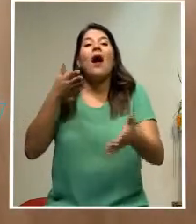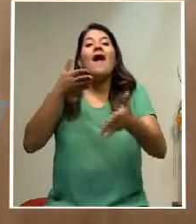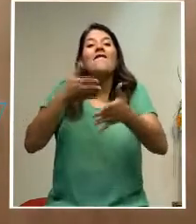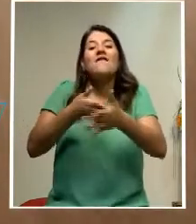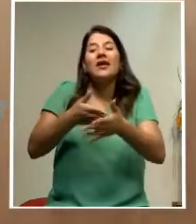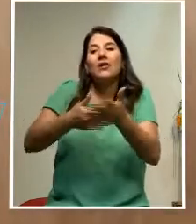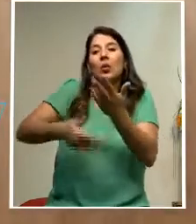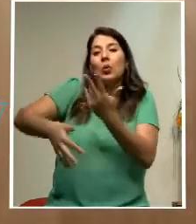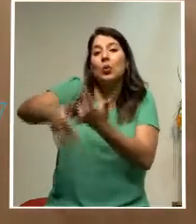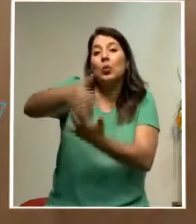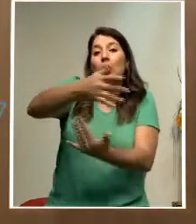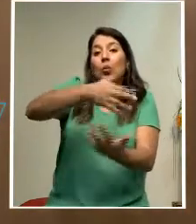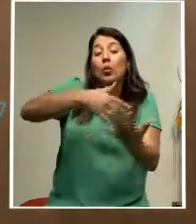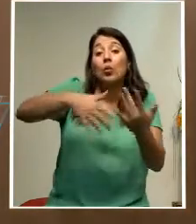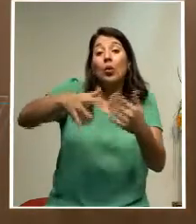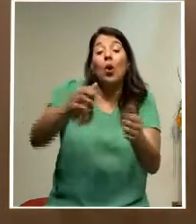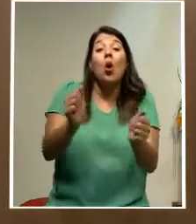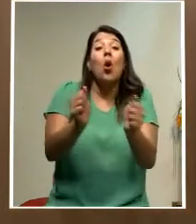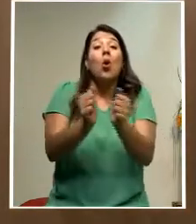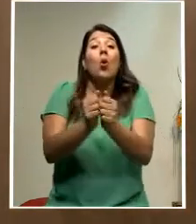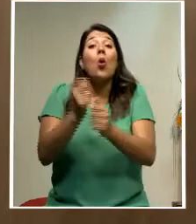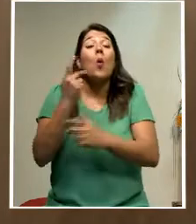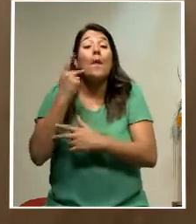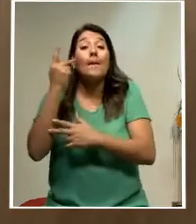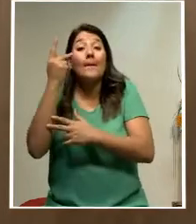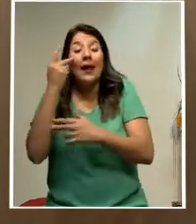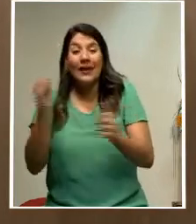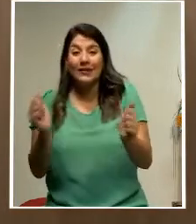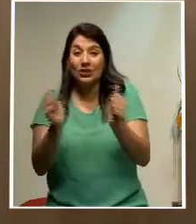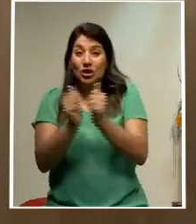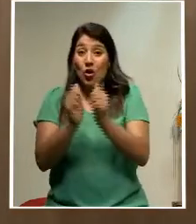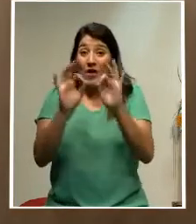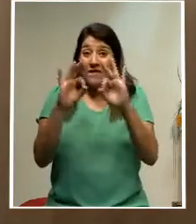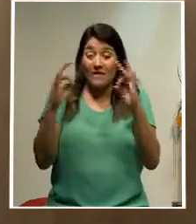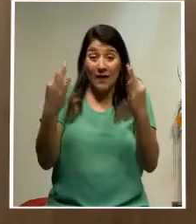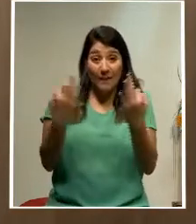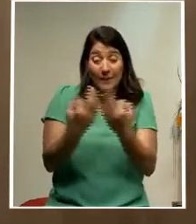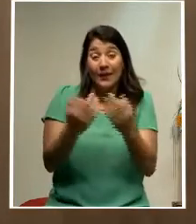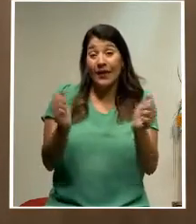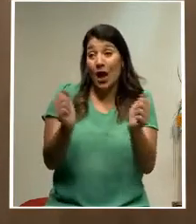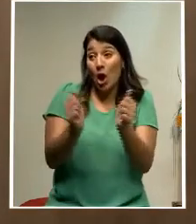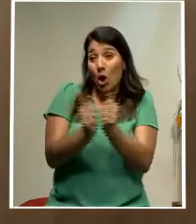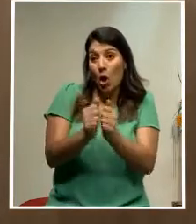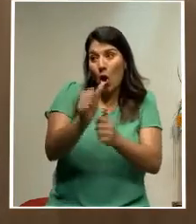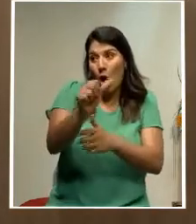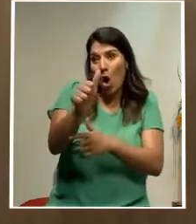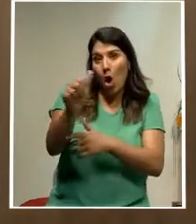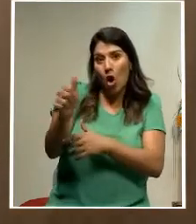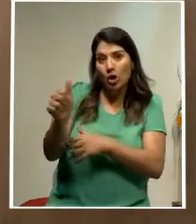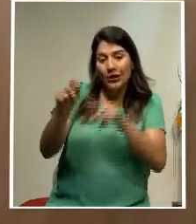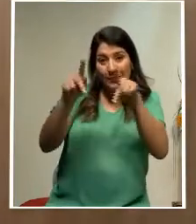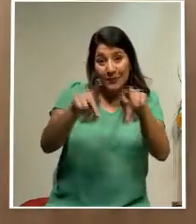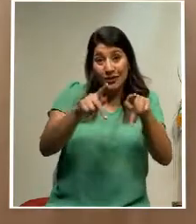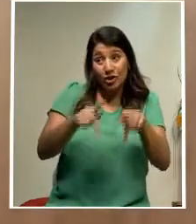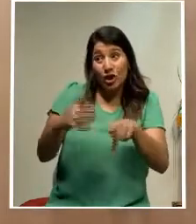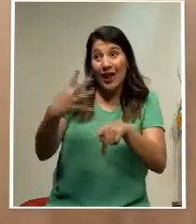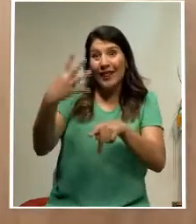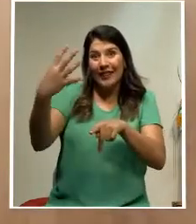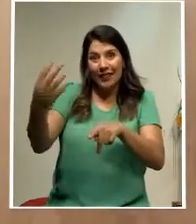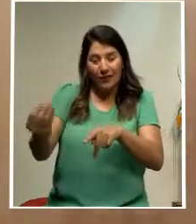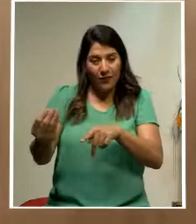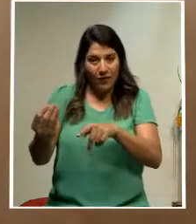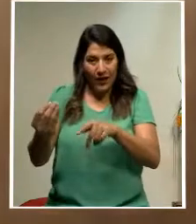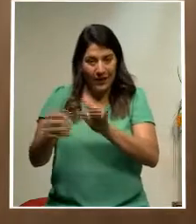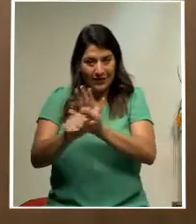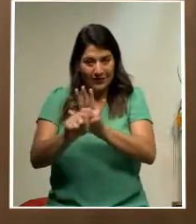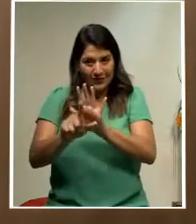con nuestros padres, con nuestras familias y con terceros fuera de las paredes de la Asamblea Legislativa. A